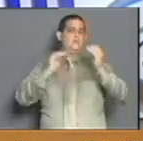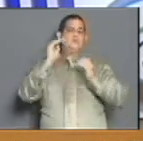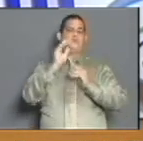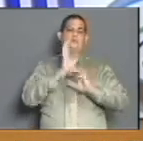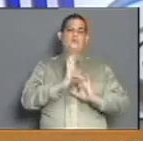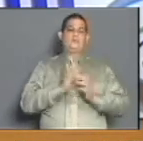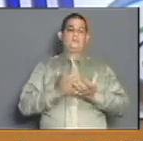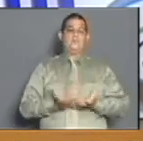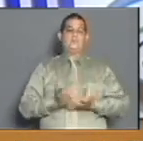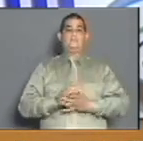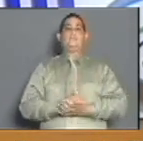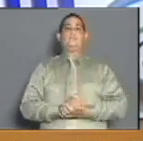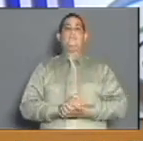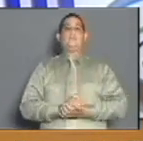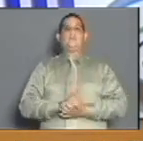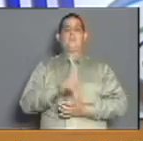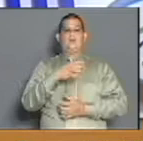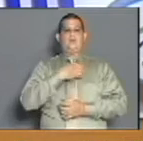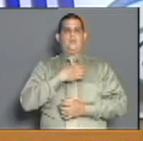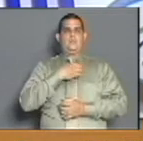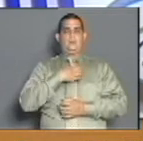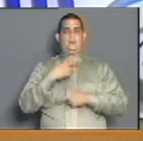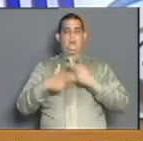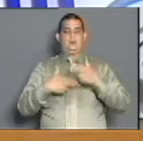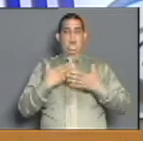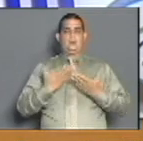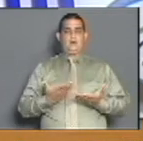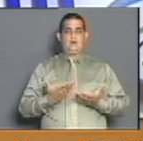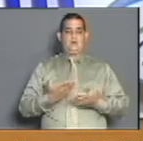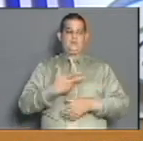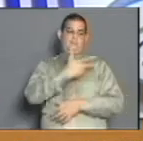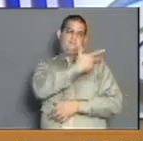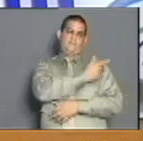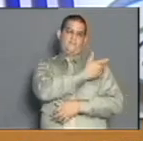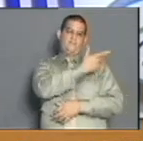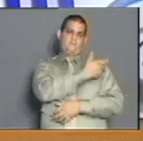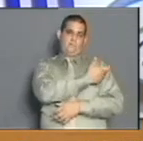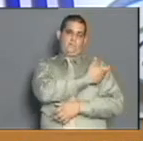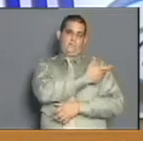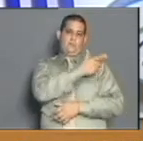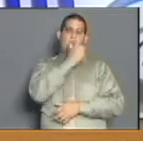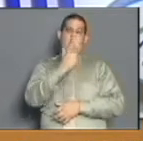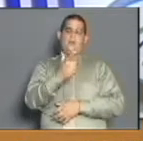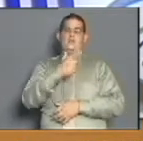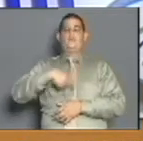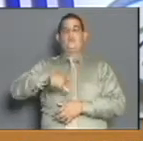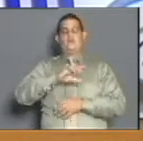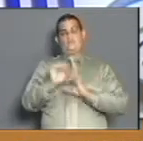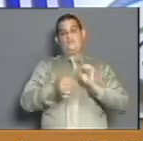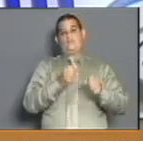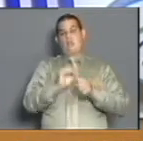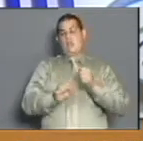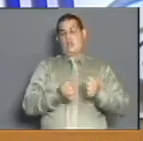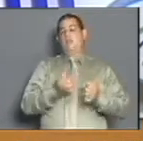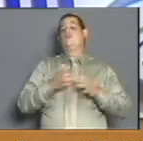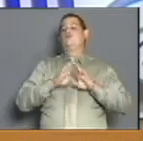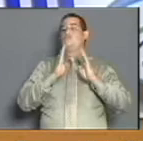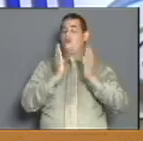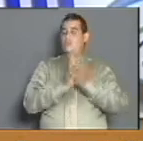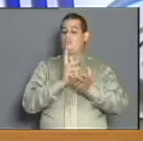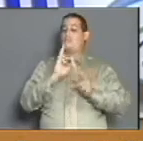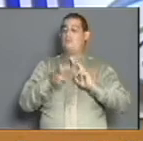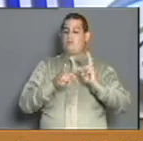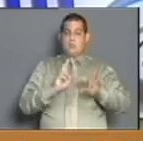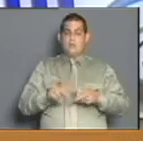haber estado. Lo que tenemos que seguir es vacunando, pero cumpliendo con las medidas porque si no, en noviembre y diciembre vamos a tener problemas.